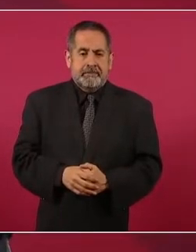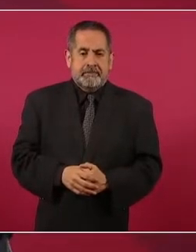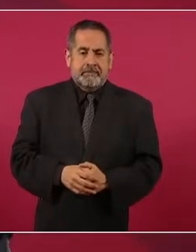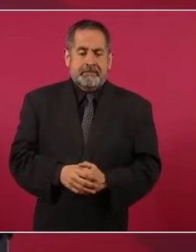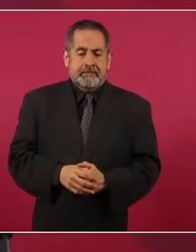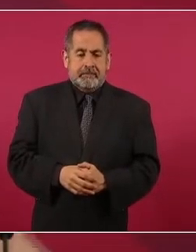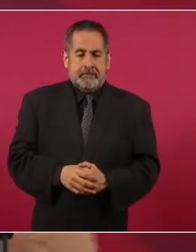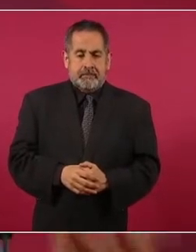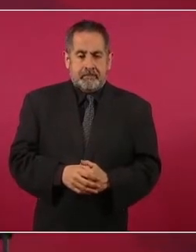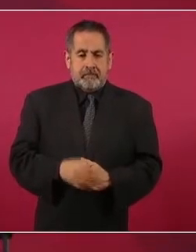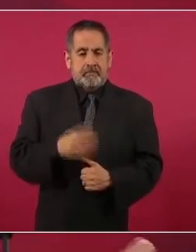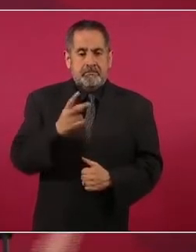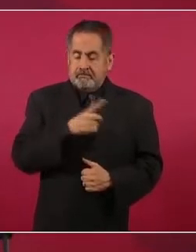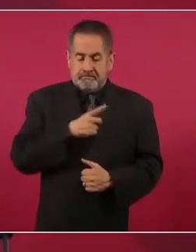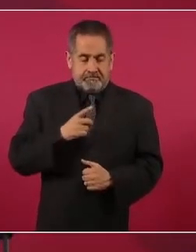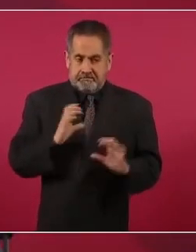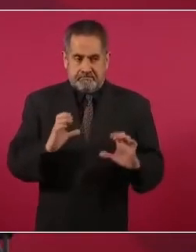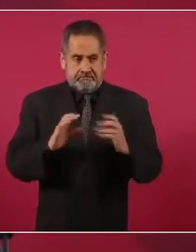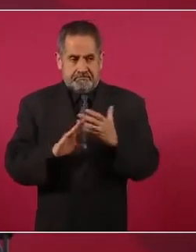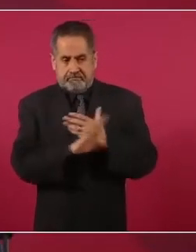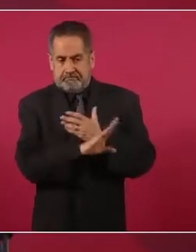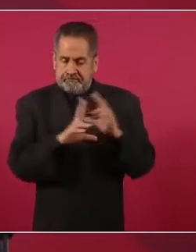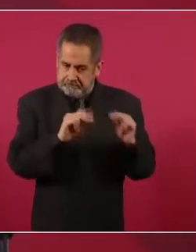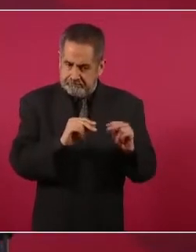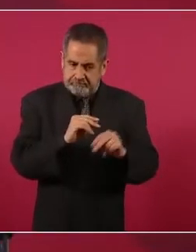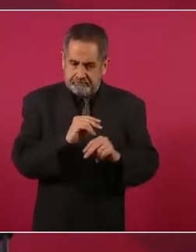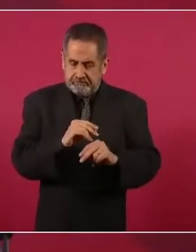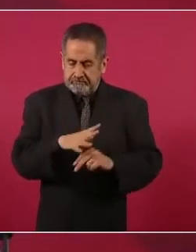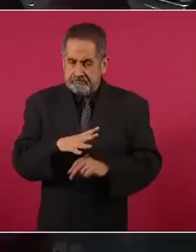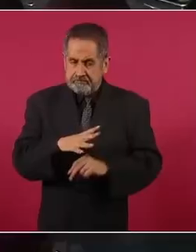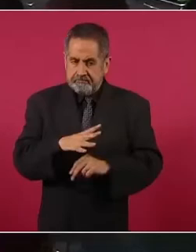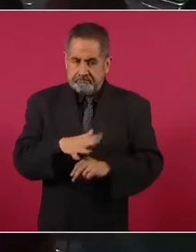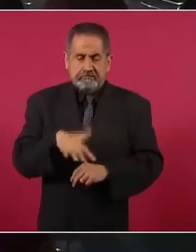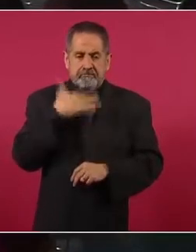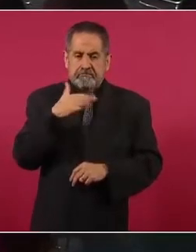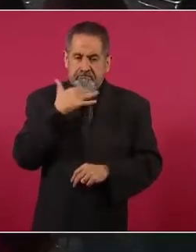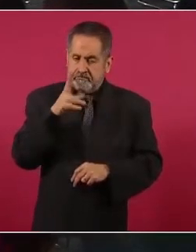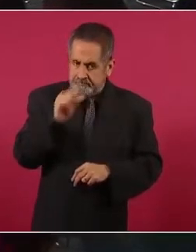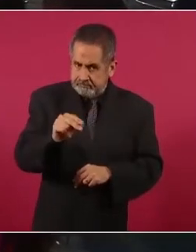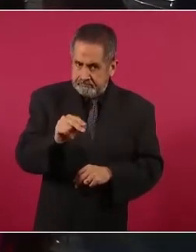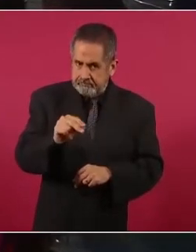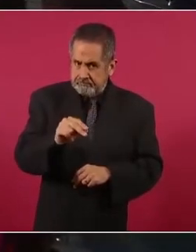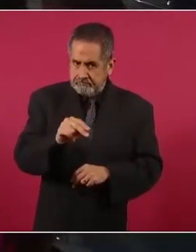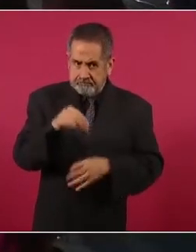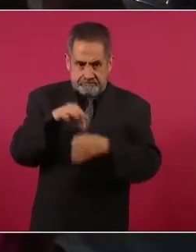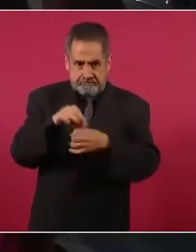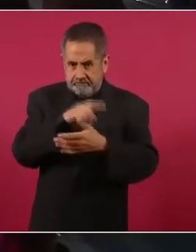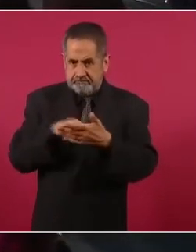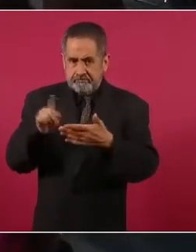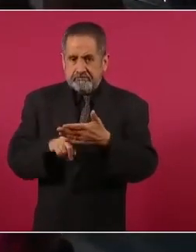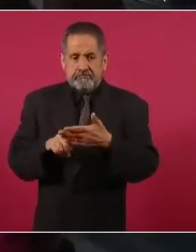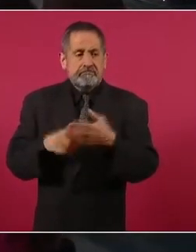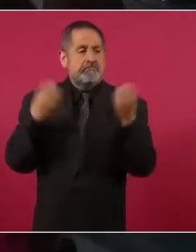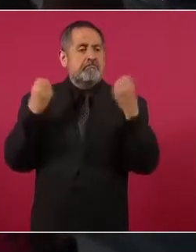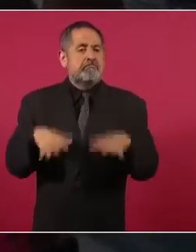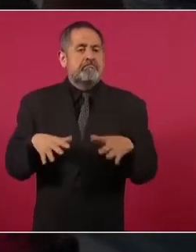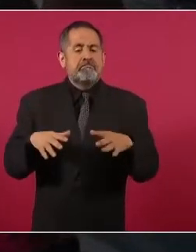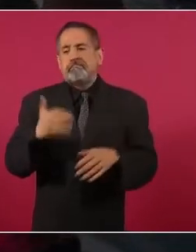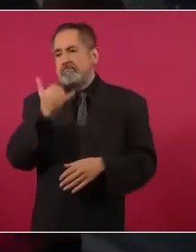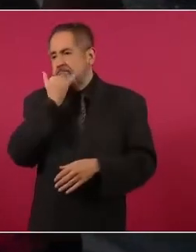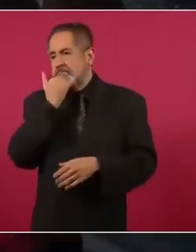Y eso hay que evitarlo, porque eso sería un retroceso,